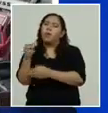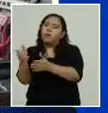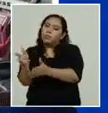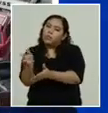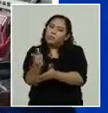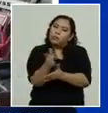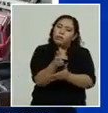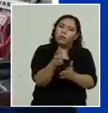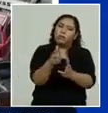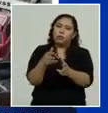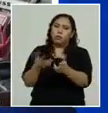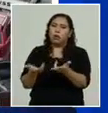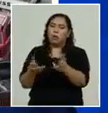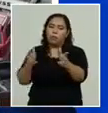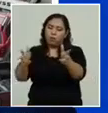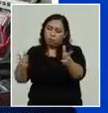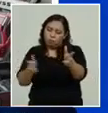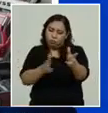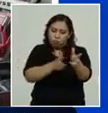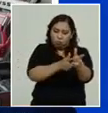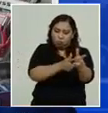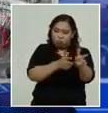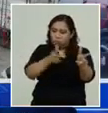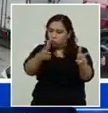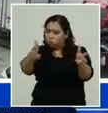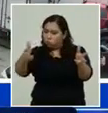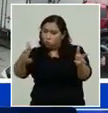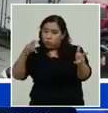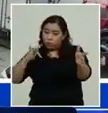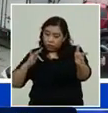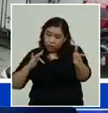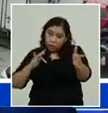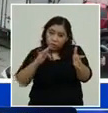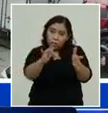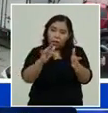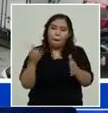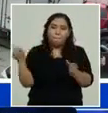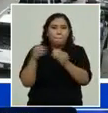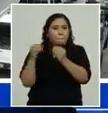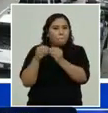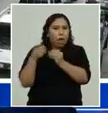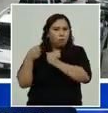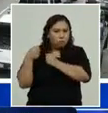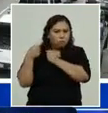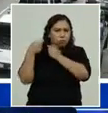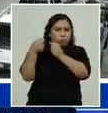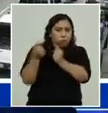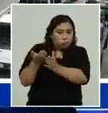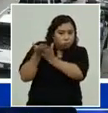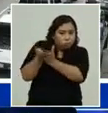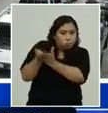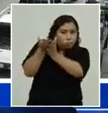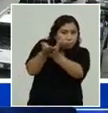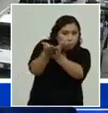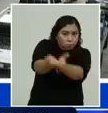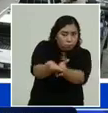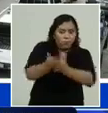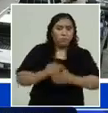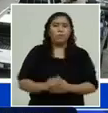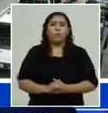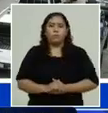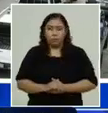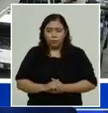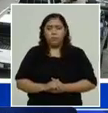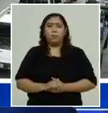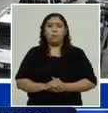Cualquier denuncia, por favor, al 911 de inmediato para proceder. Tenemos una enorme